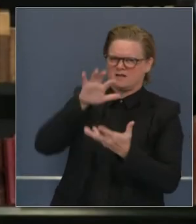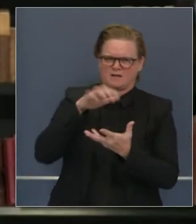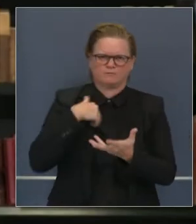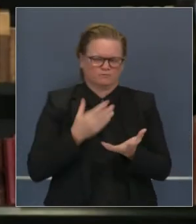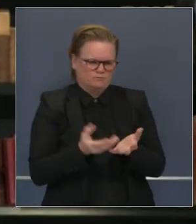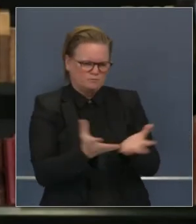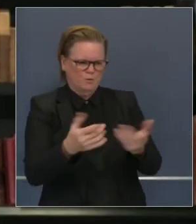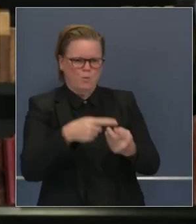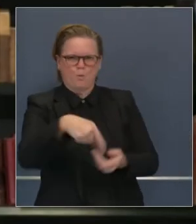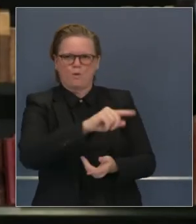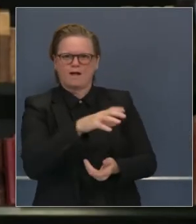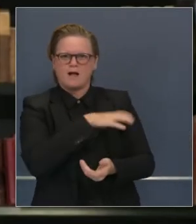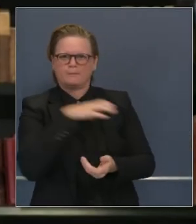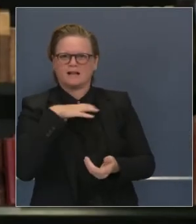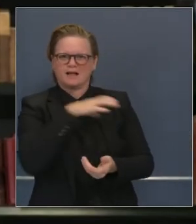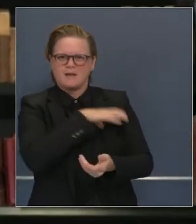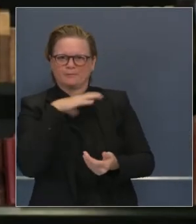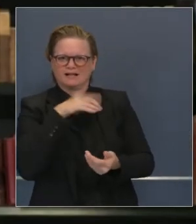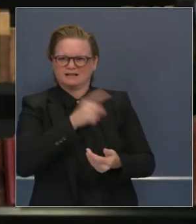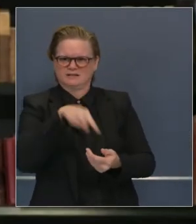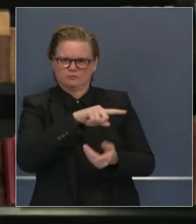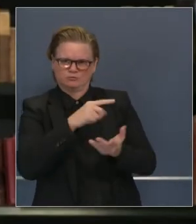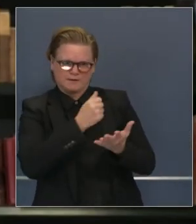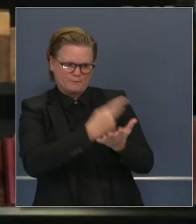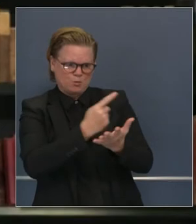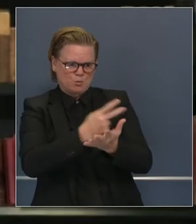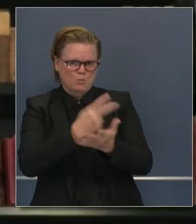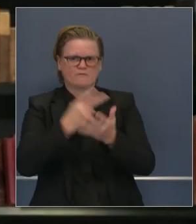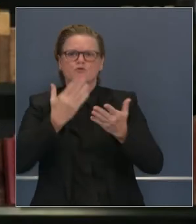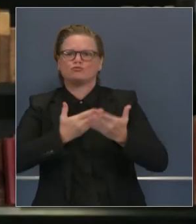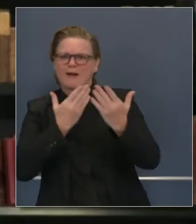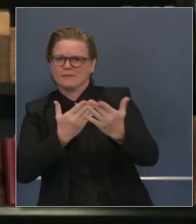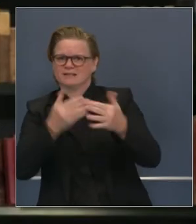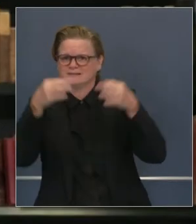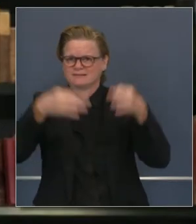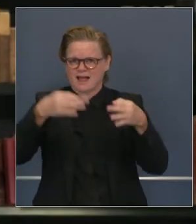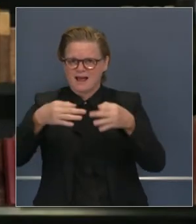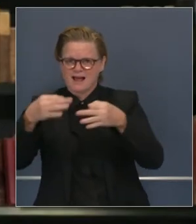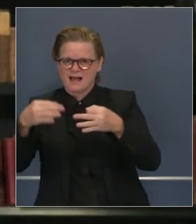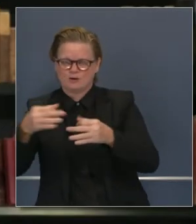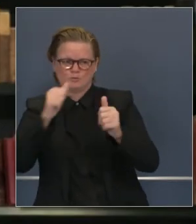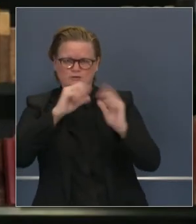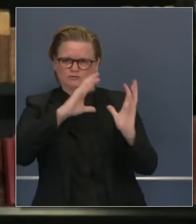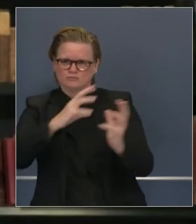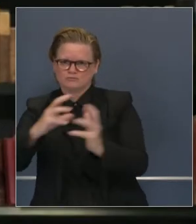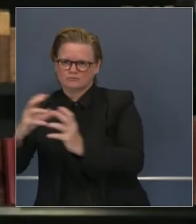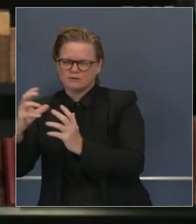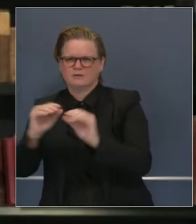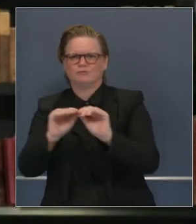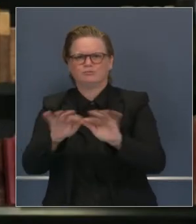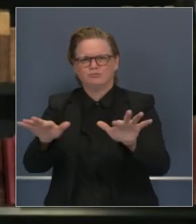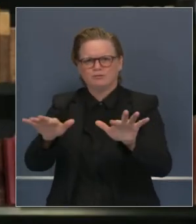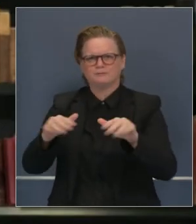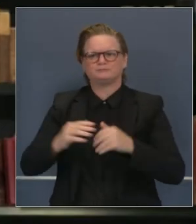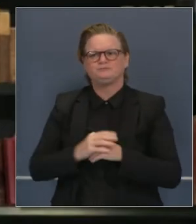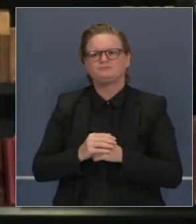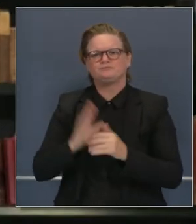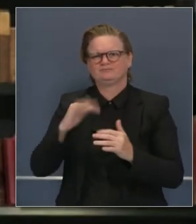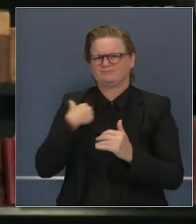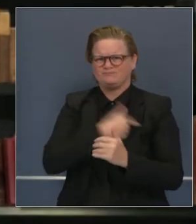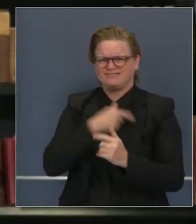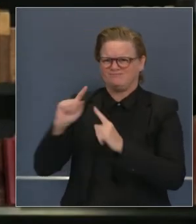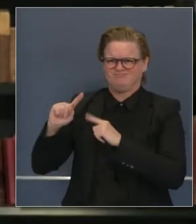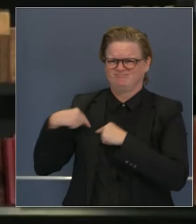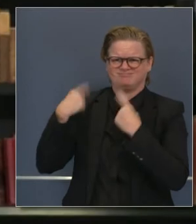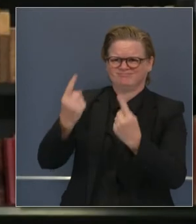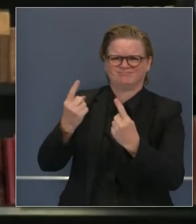más y sin socavar procesos o protocolos existentes, particularmente los que hemos estado implementando por muchos meses.